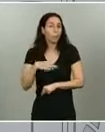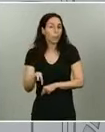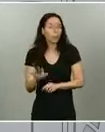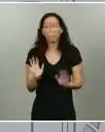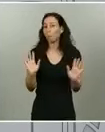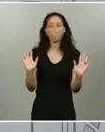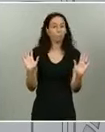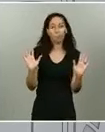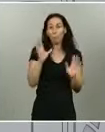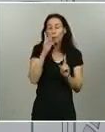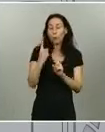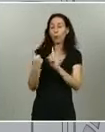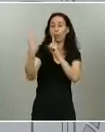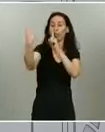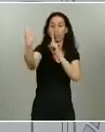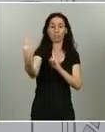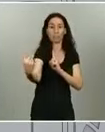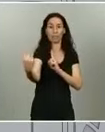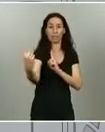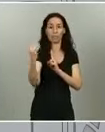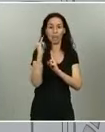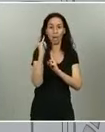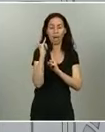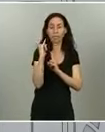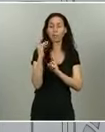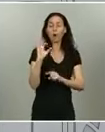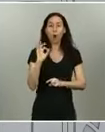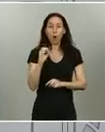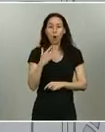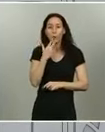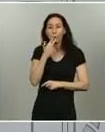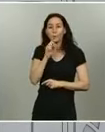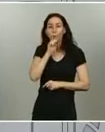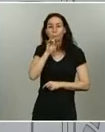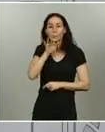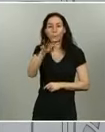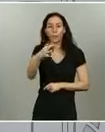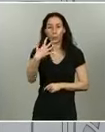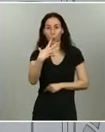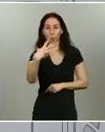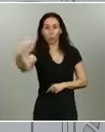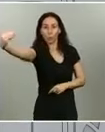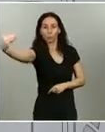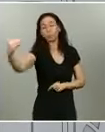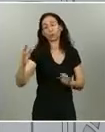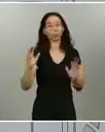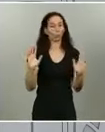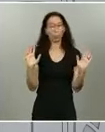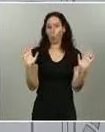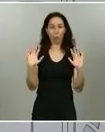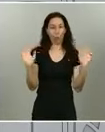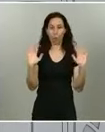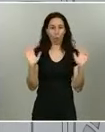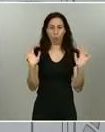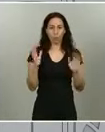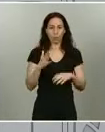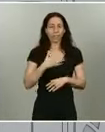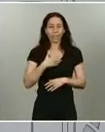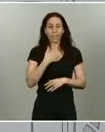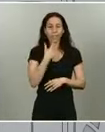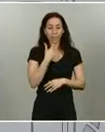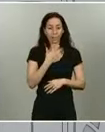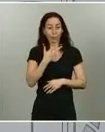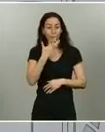que esta persona vaya a inhalar el virus. Porque el virus no se transmite por aerosoles, gotas pequeñas que se inhalan porque se